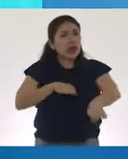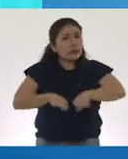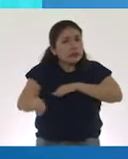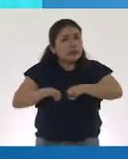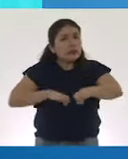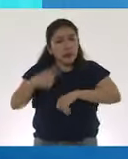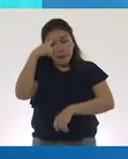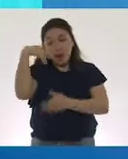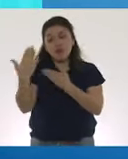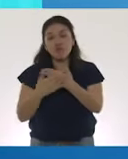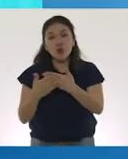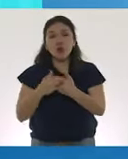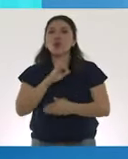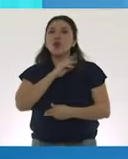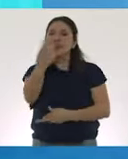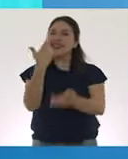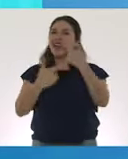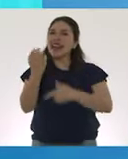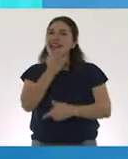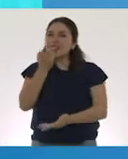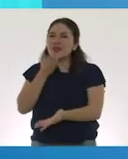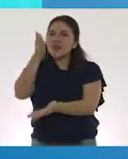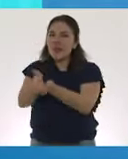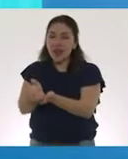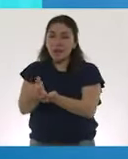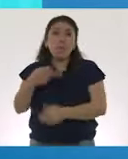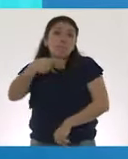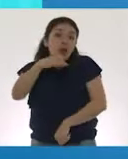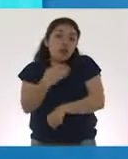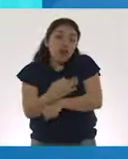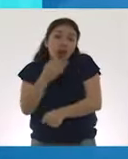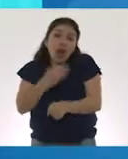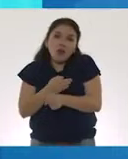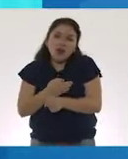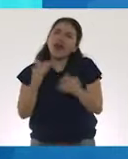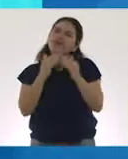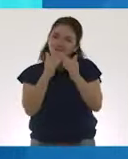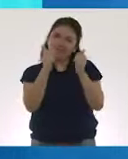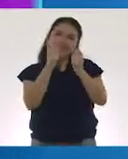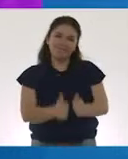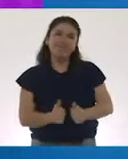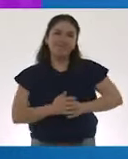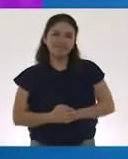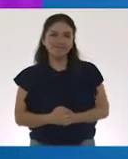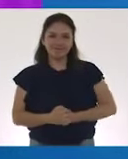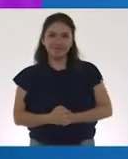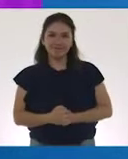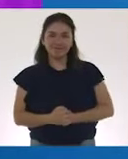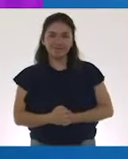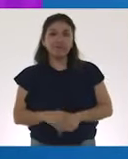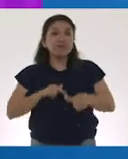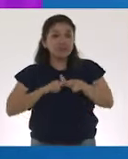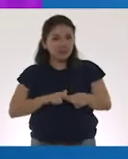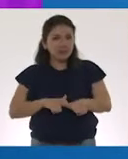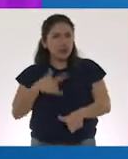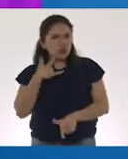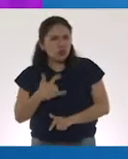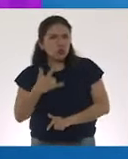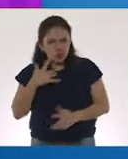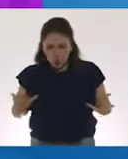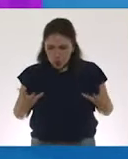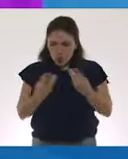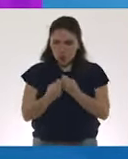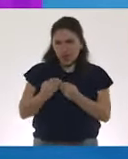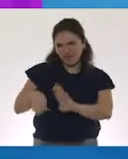para que pronto puedas regresar a la escuela. Mientras tanto, quédate en casa. Sigamos luchando juntos